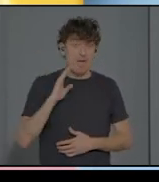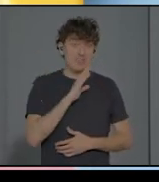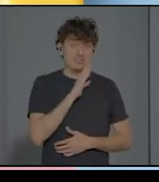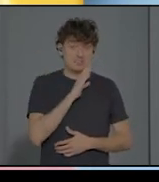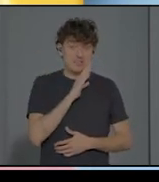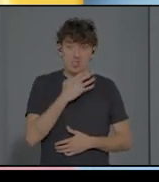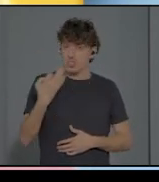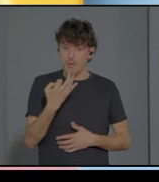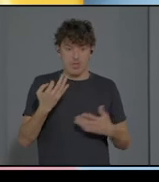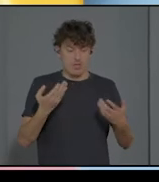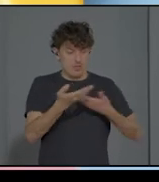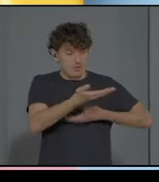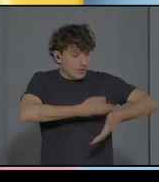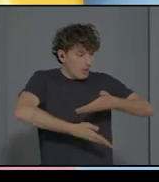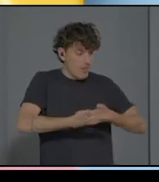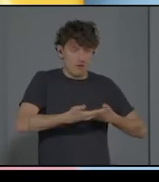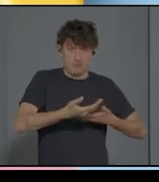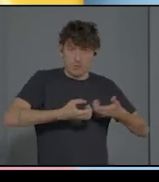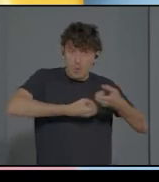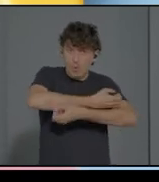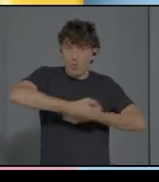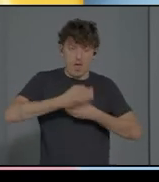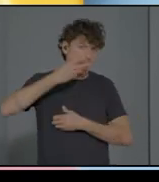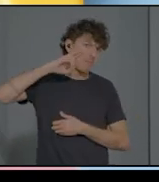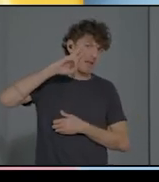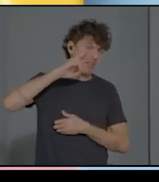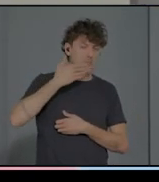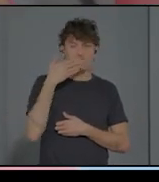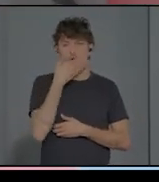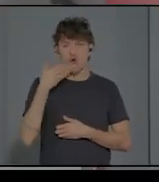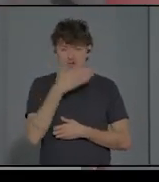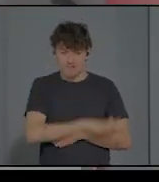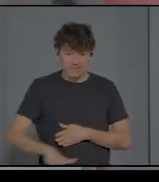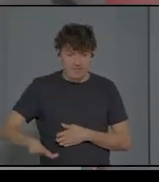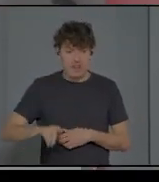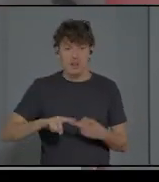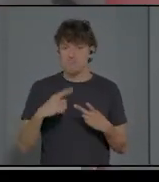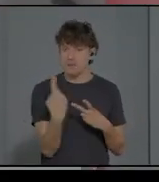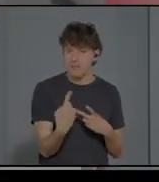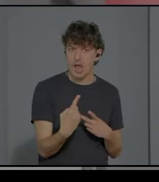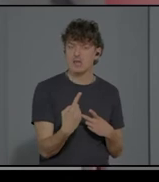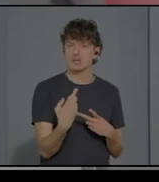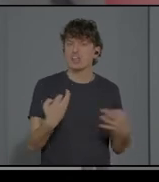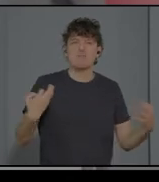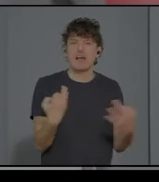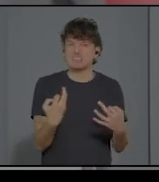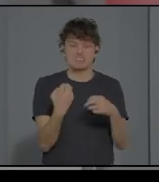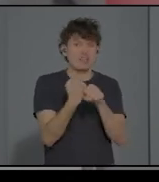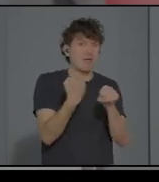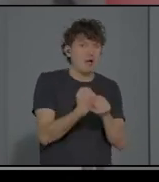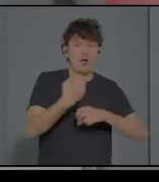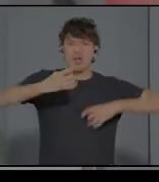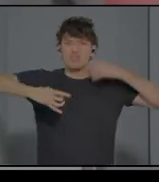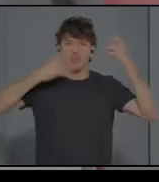de lo que pasa en la escuela infantil, en escuela primaria. Hay tareas, actividades. Pues, ahí también